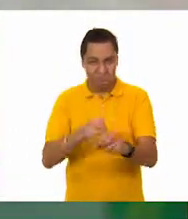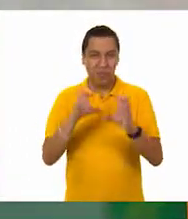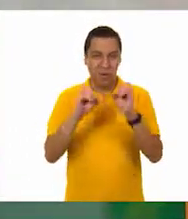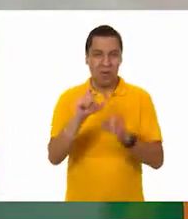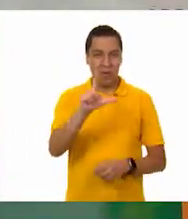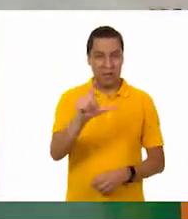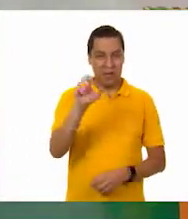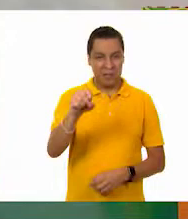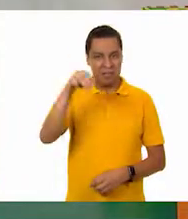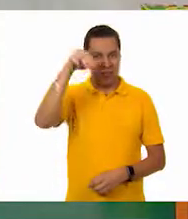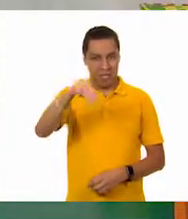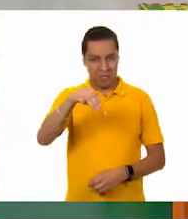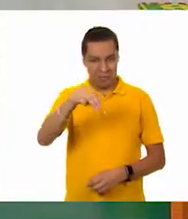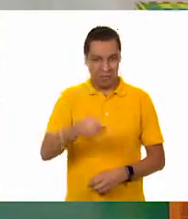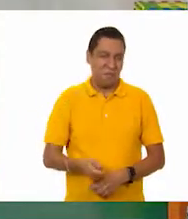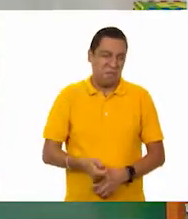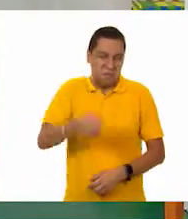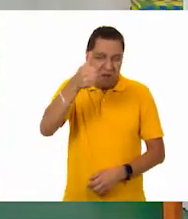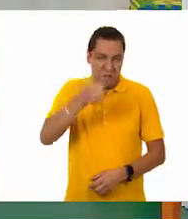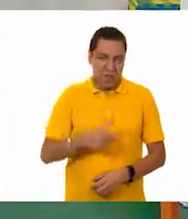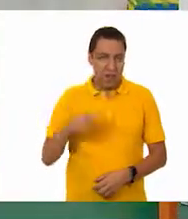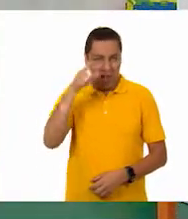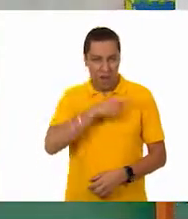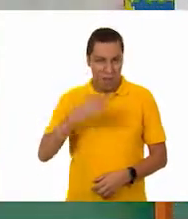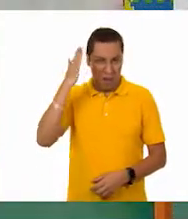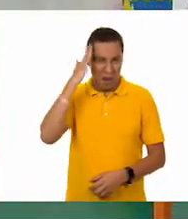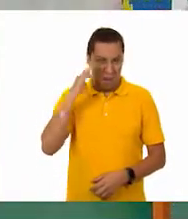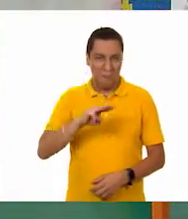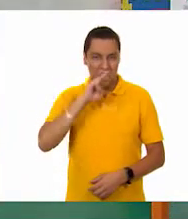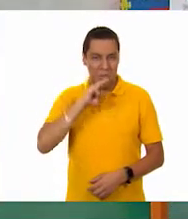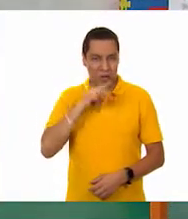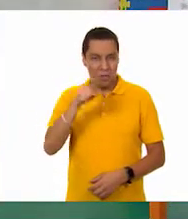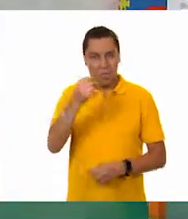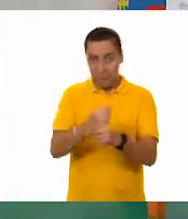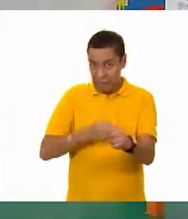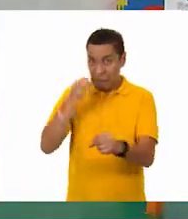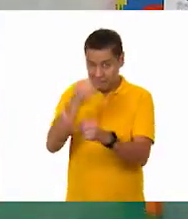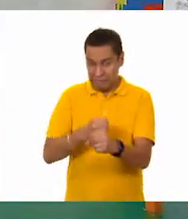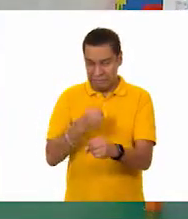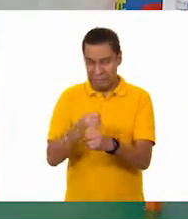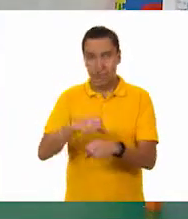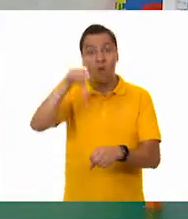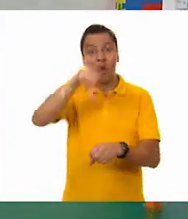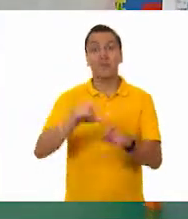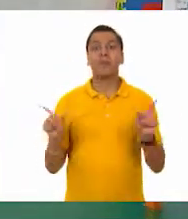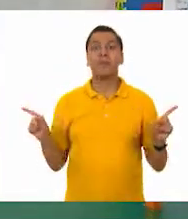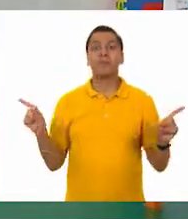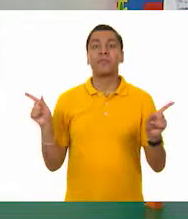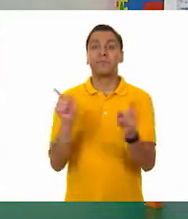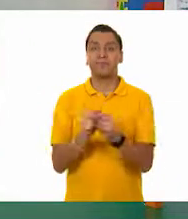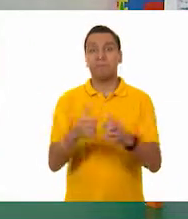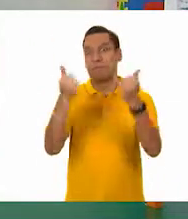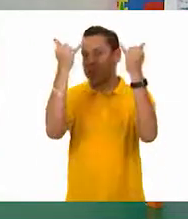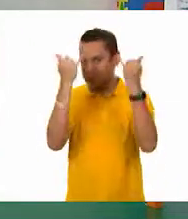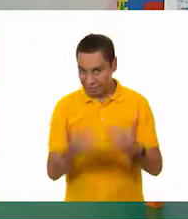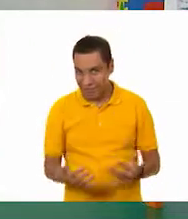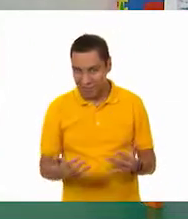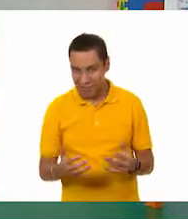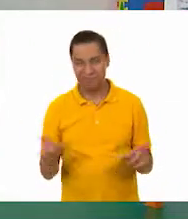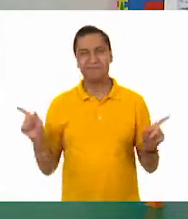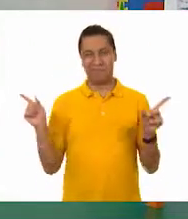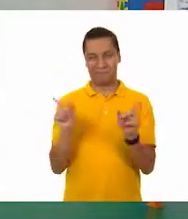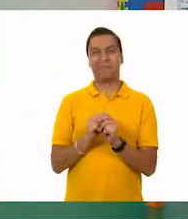momento para practicarla y platica con tu familia en tu lengua materna. Hemos terminado así con... ¡Qué pesados!